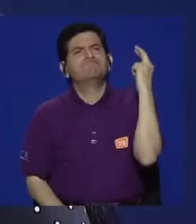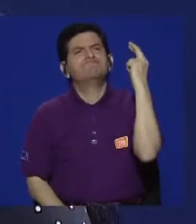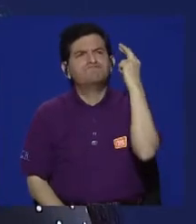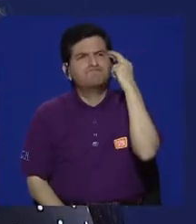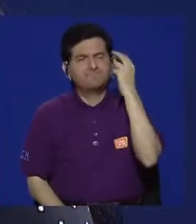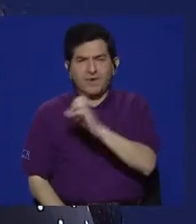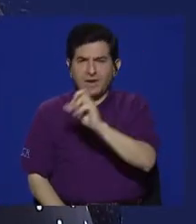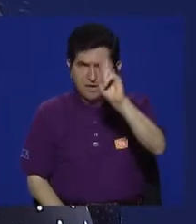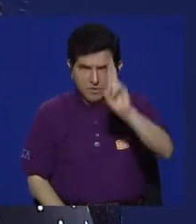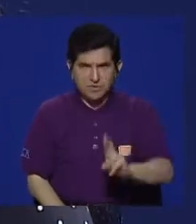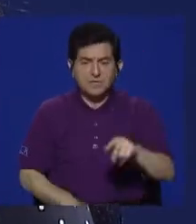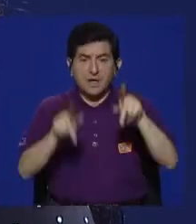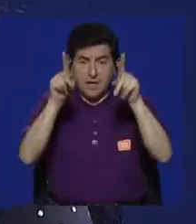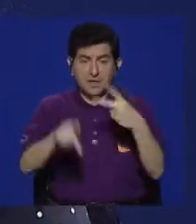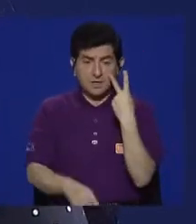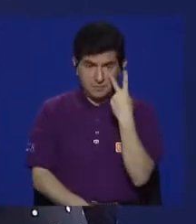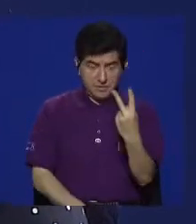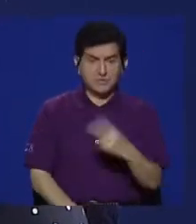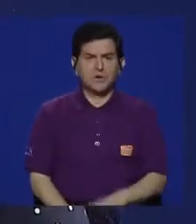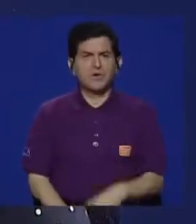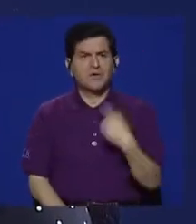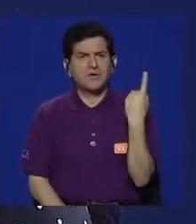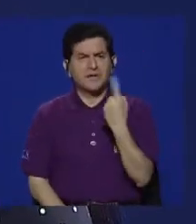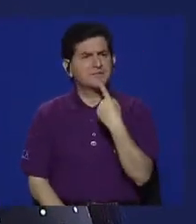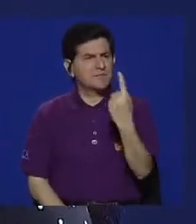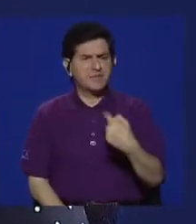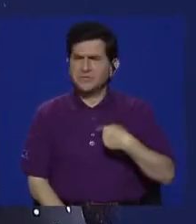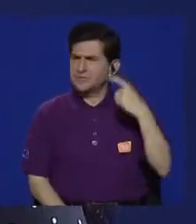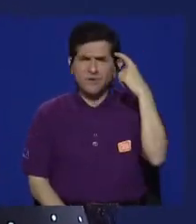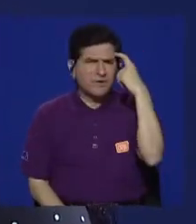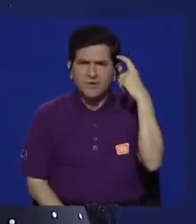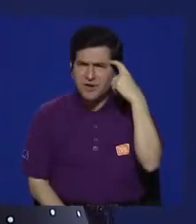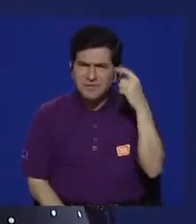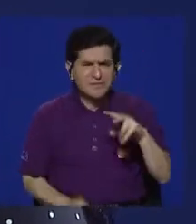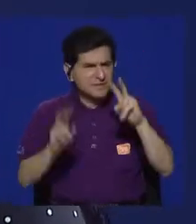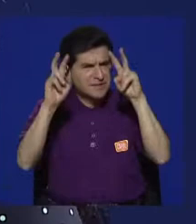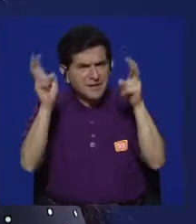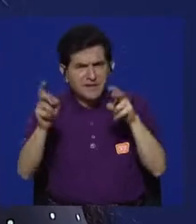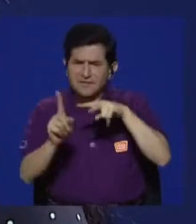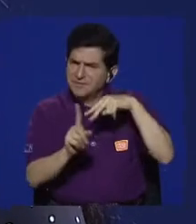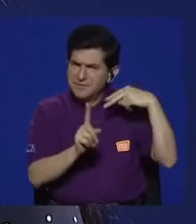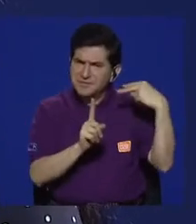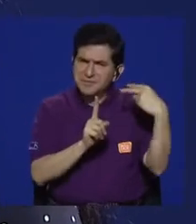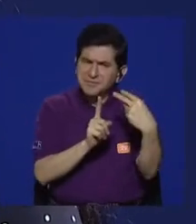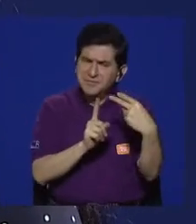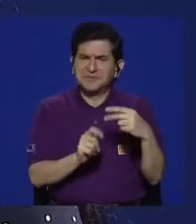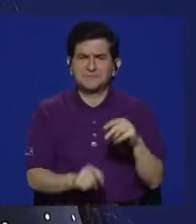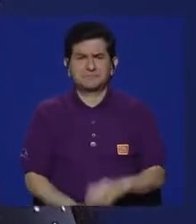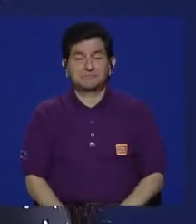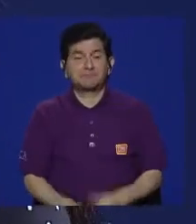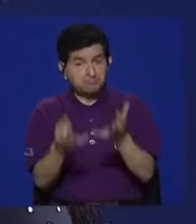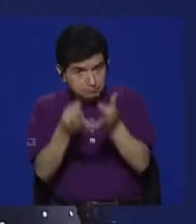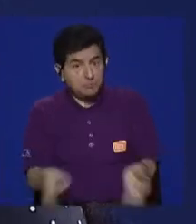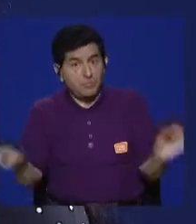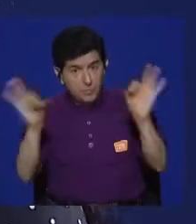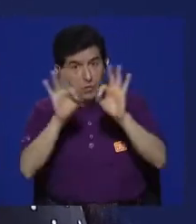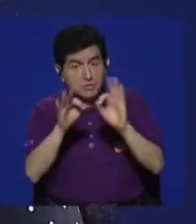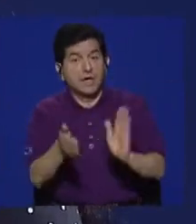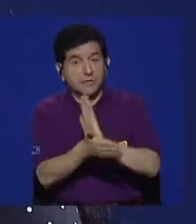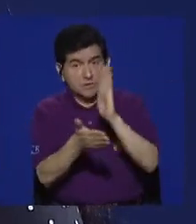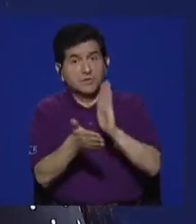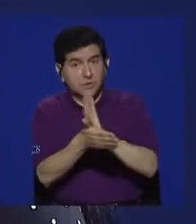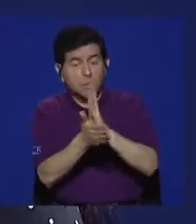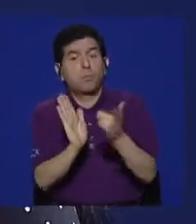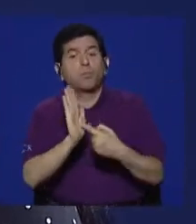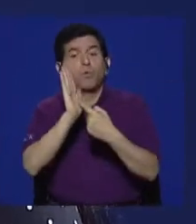reflexionar a Costa Rica. La gente que lo ve siempre dice, uy, no había pensado en este tema desde esta perspectiva y es importante. Es un